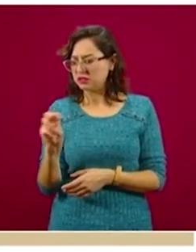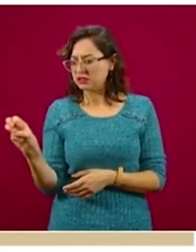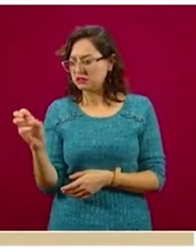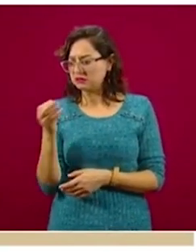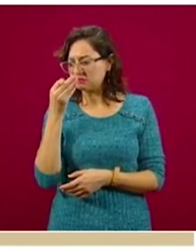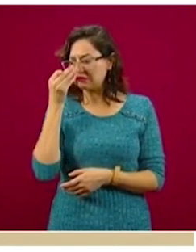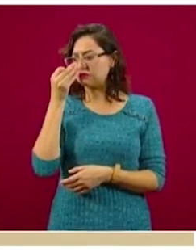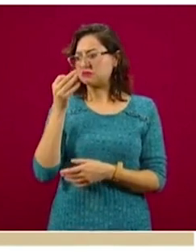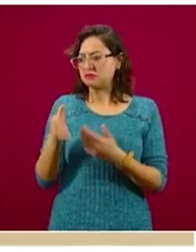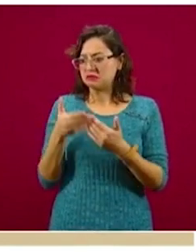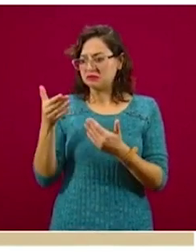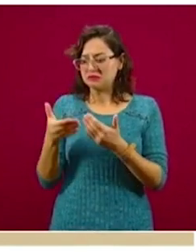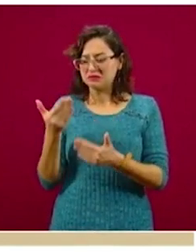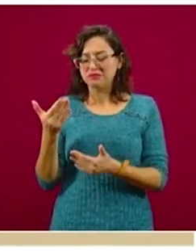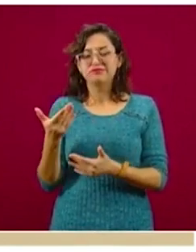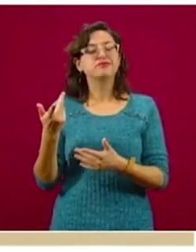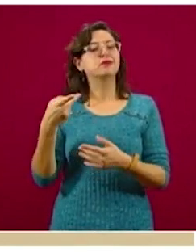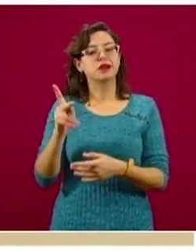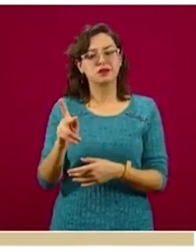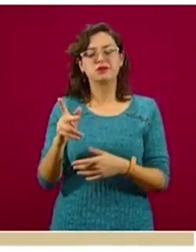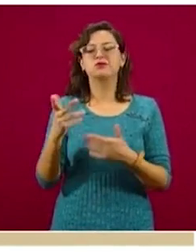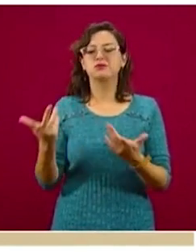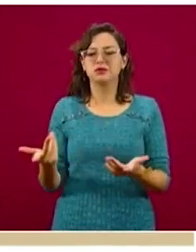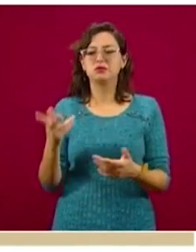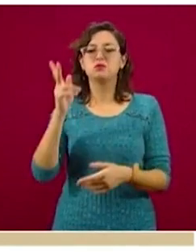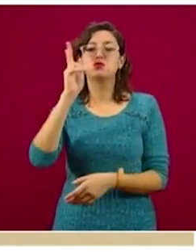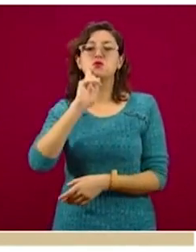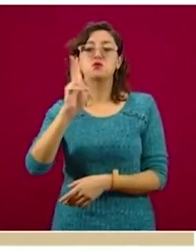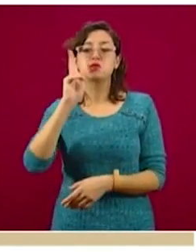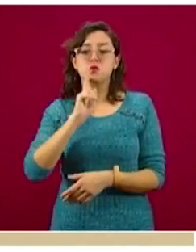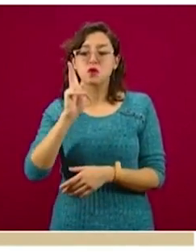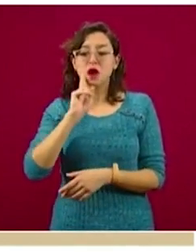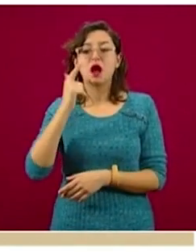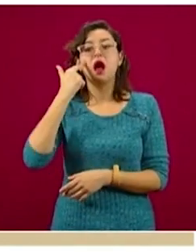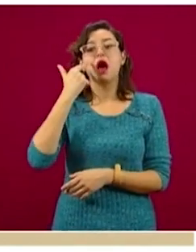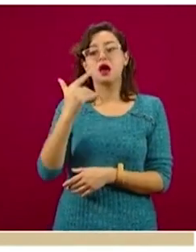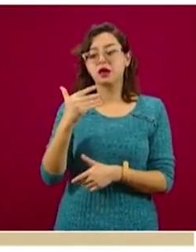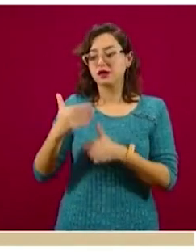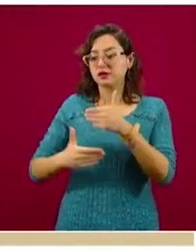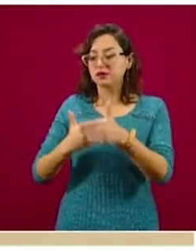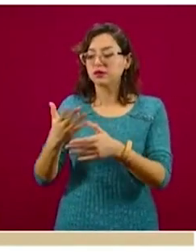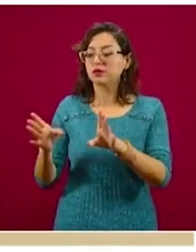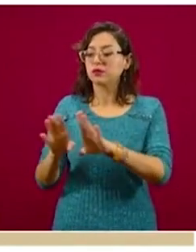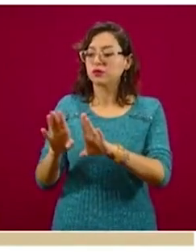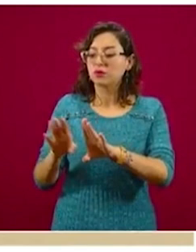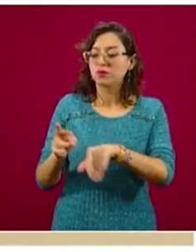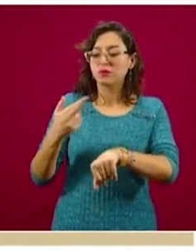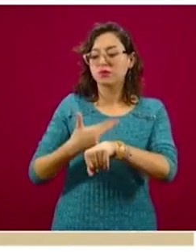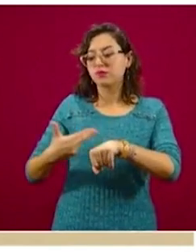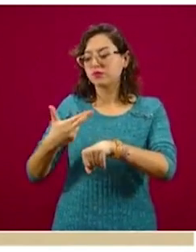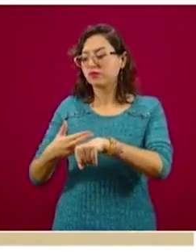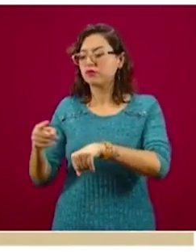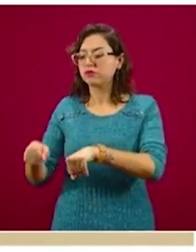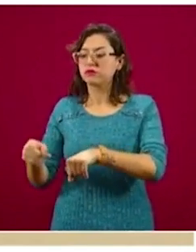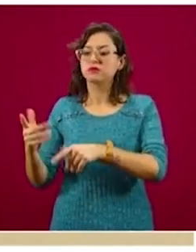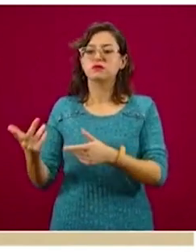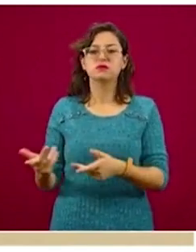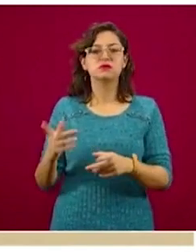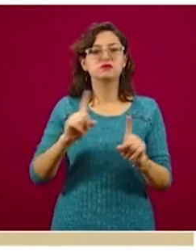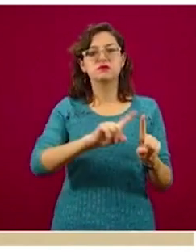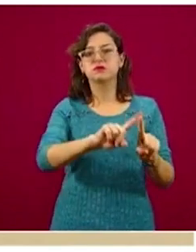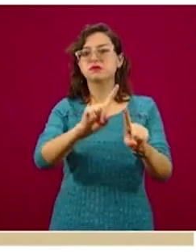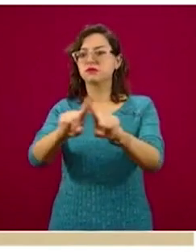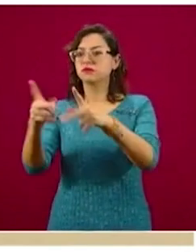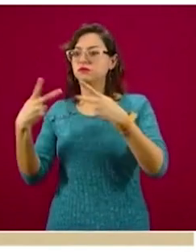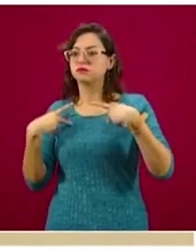hacerlo eficiente también para quienes las emplean muchas veces de entrada por salida y que tienen varias personas